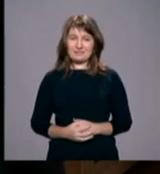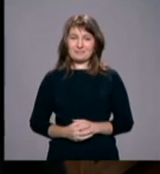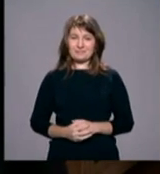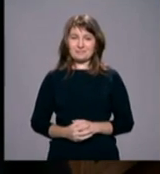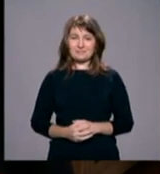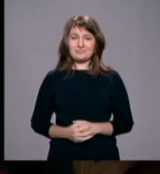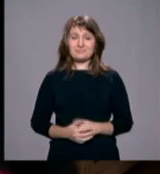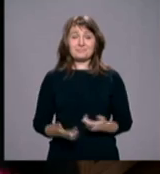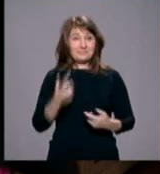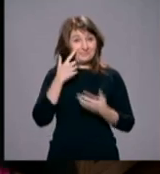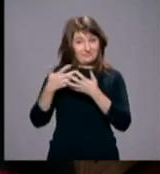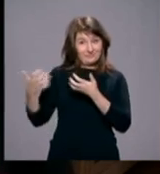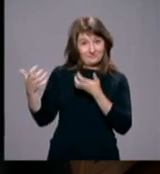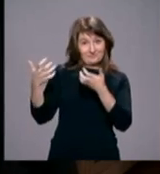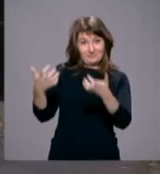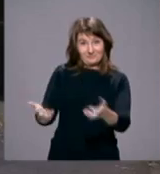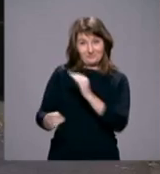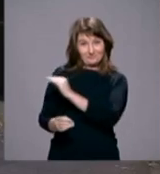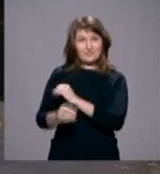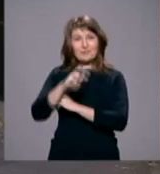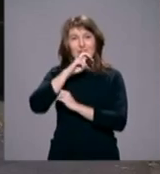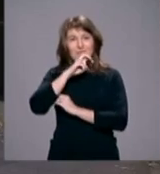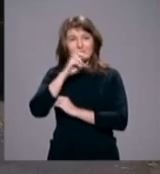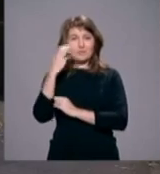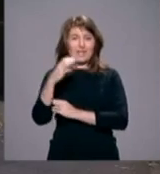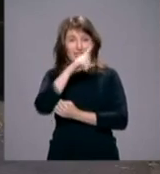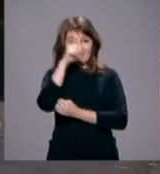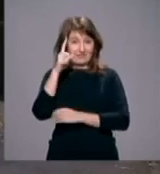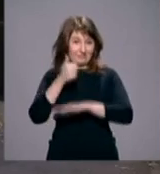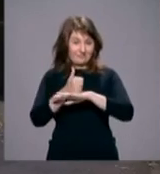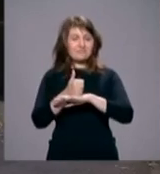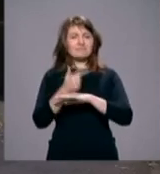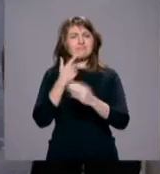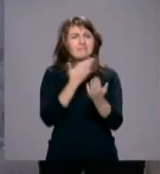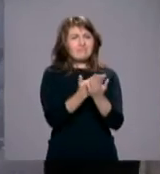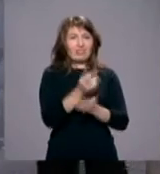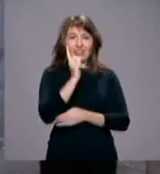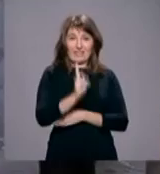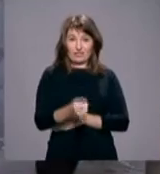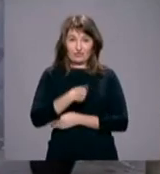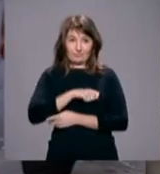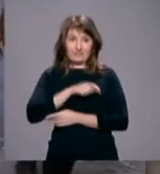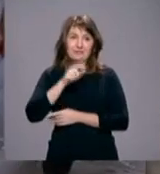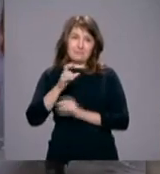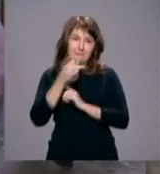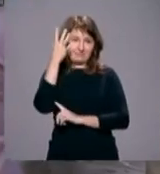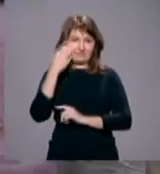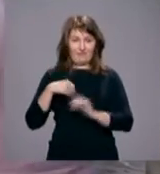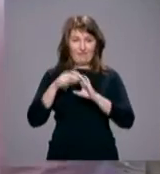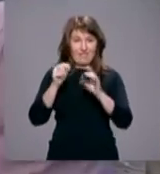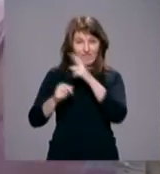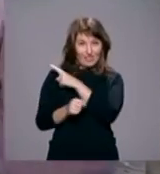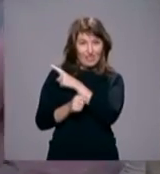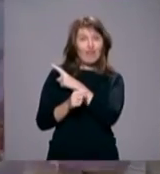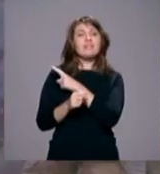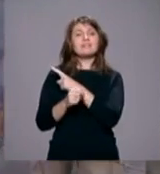Pues con estas palabras el arzobispo de Madrid, monseñor Carlos Osoro, pedía al director español y autor de este vídeo homenaje que están ustedes